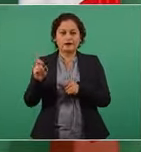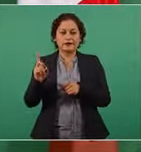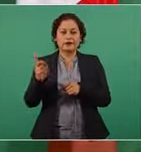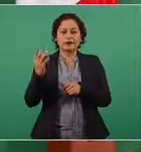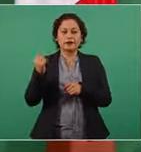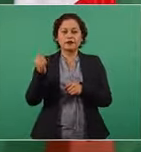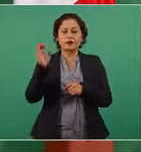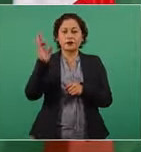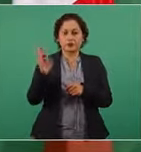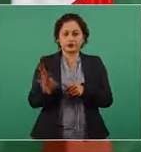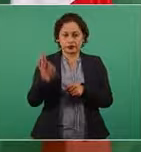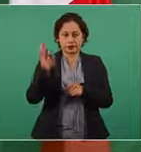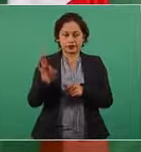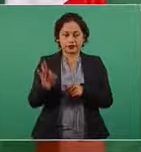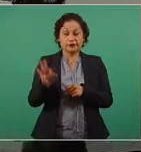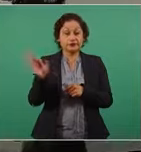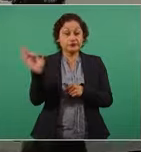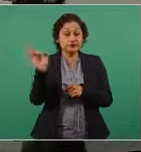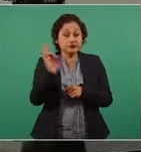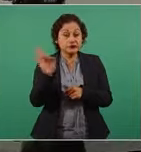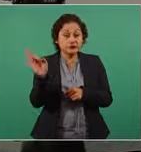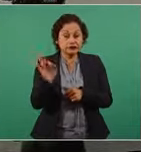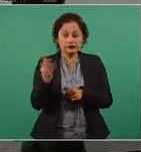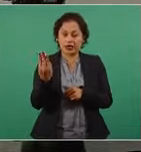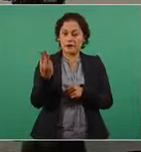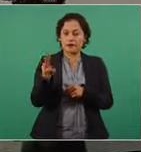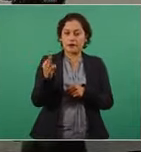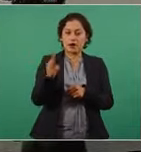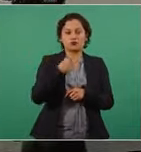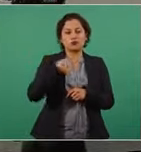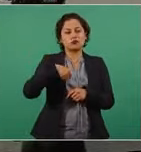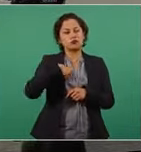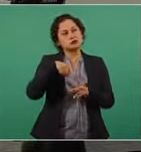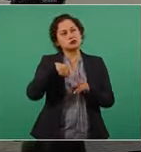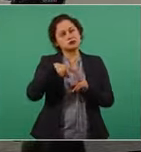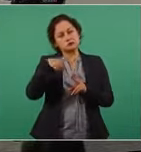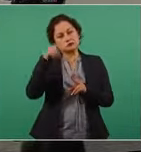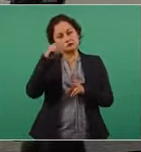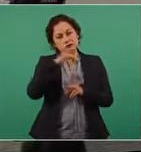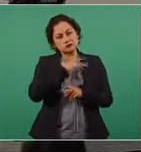y para mayo estimamos 31 por ciento.